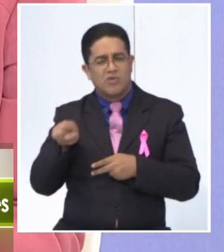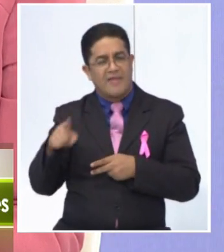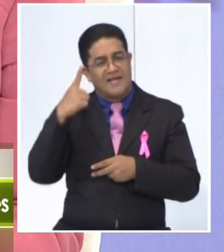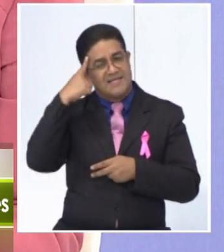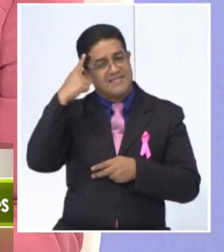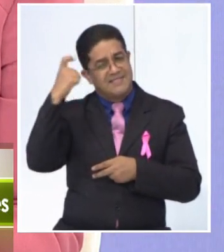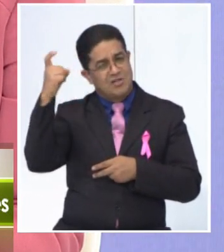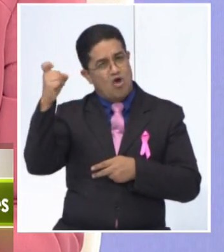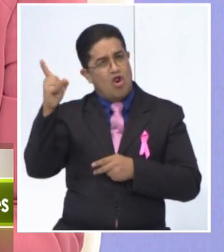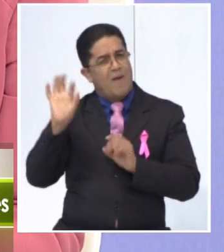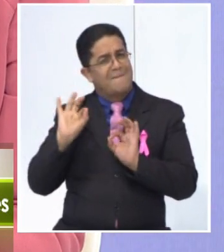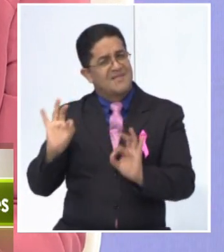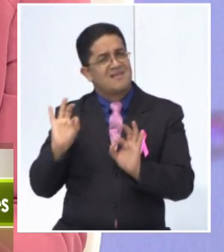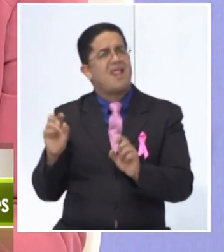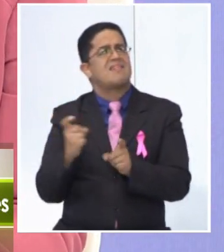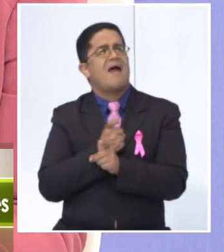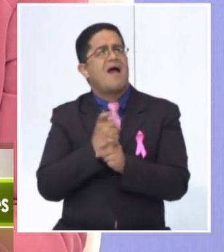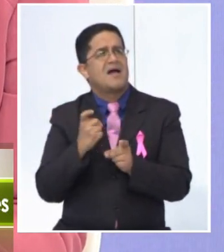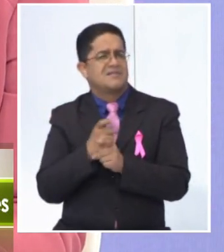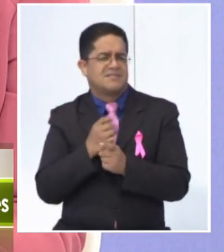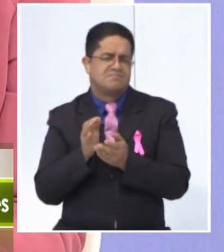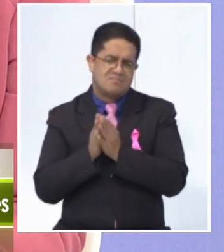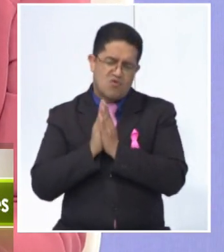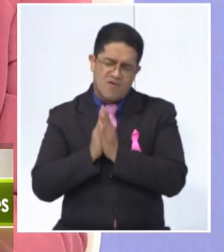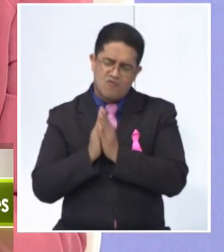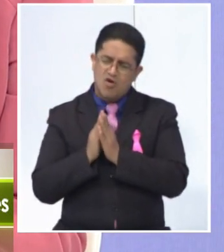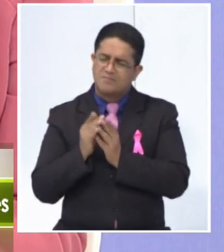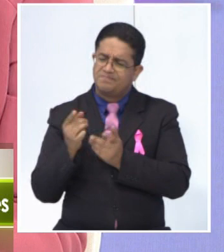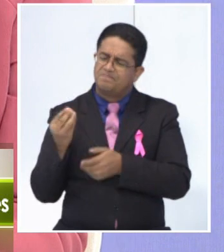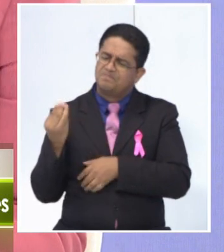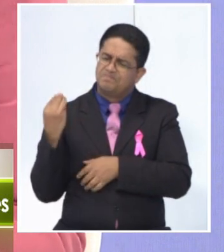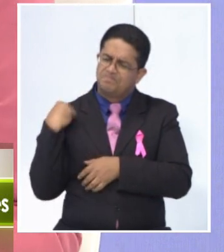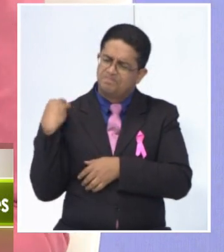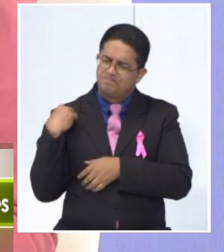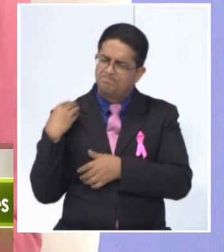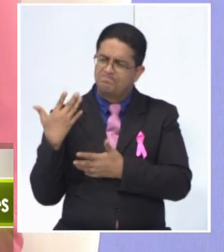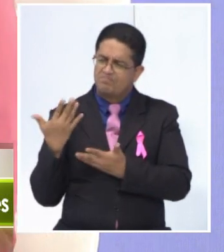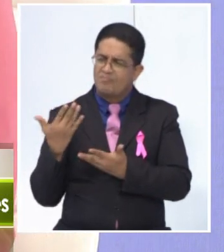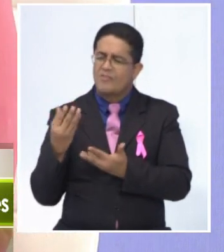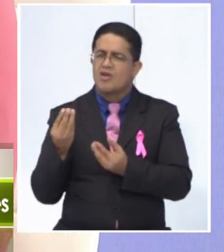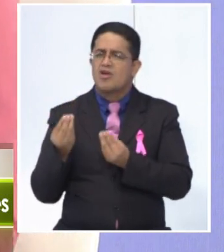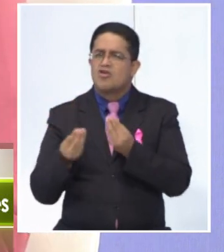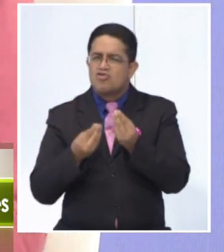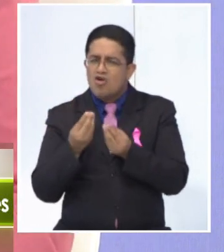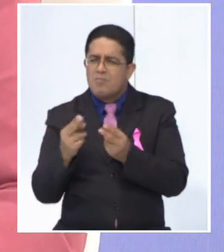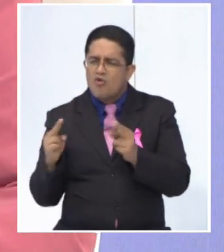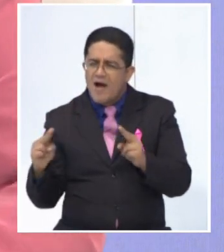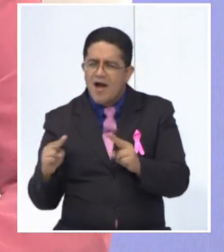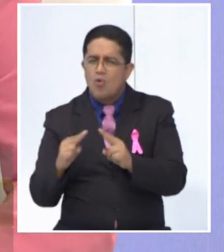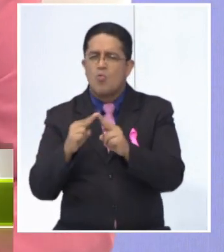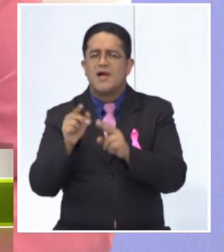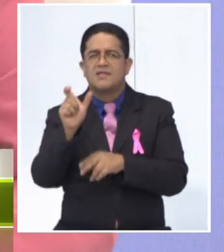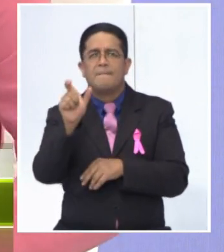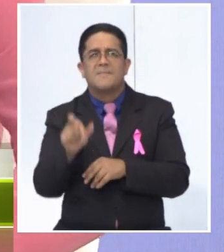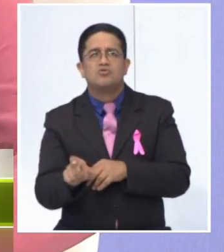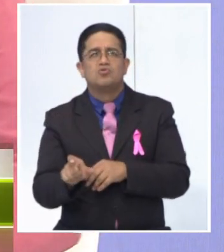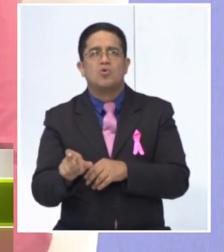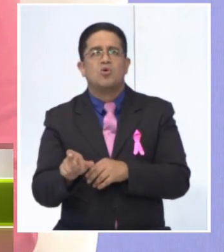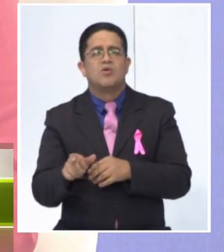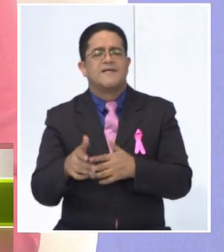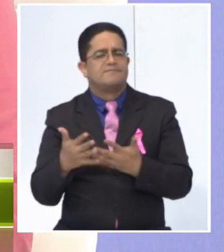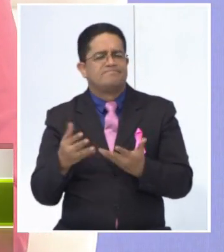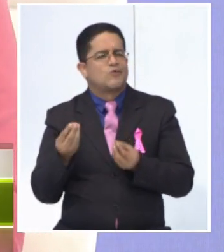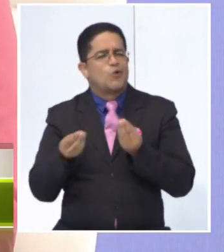los psico-oncólogos. Nos podría decir, doctora, el punto de encuentro con este paciente, más o menos esta